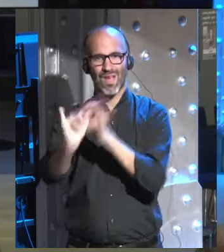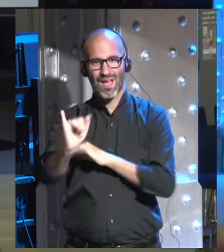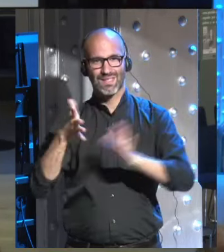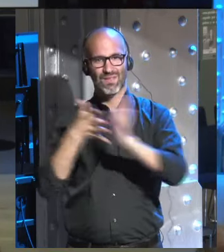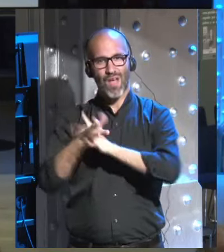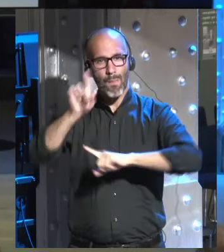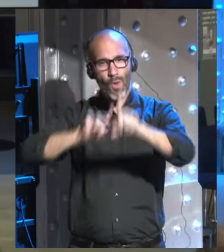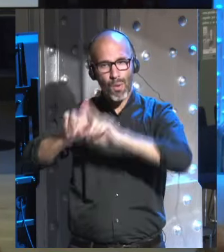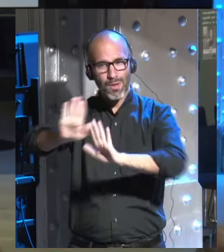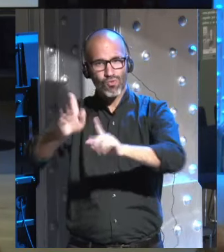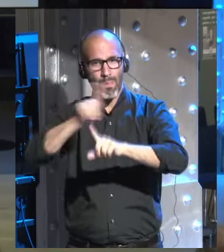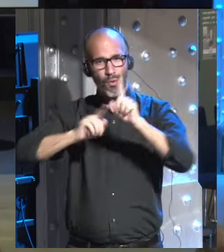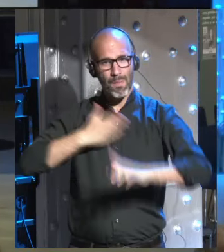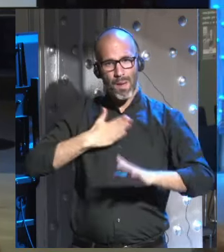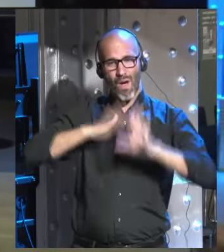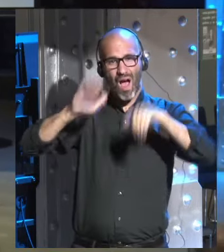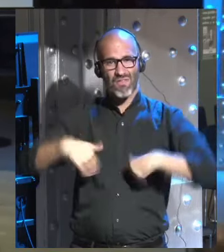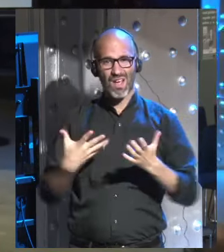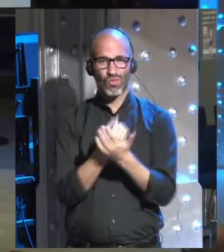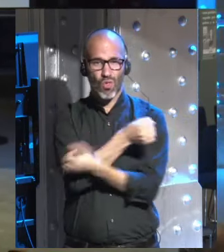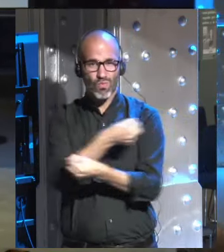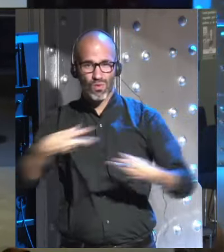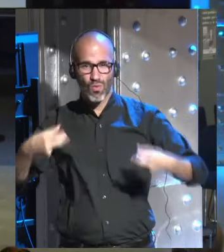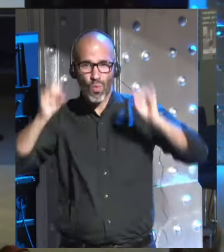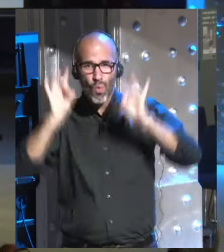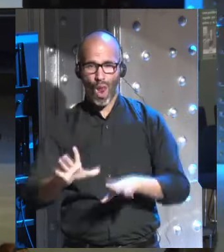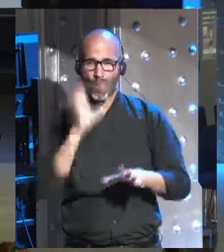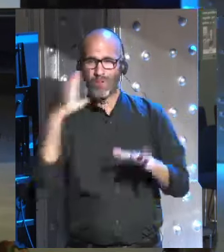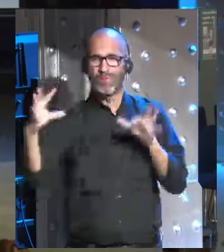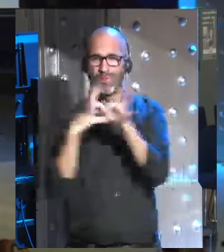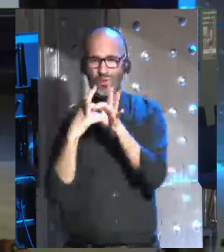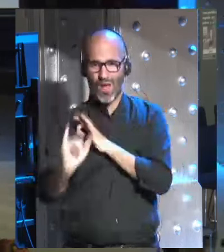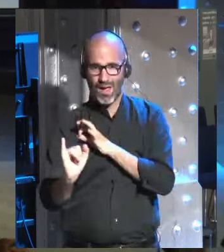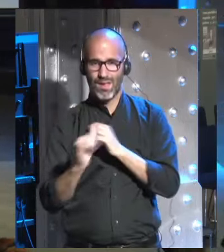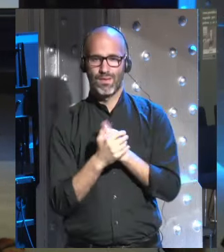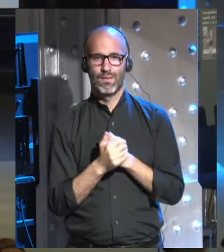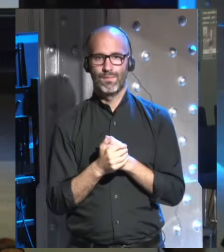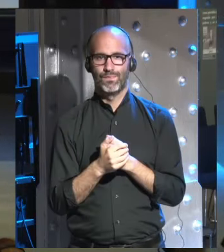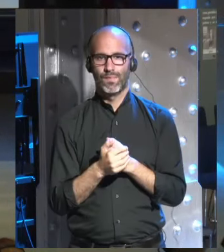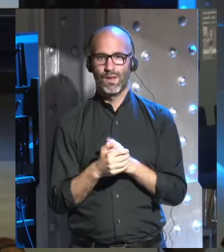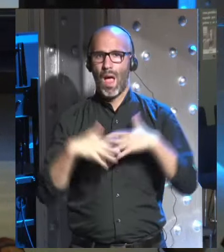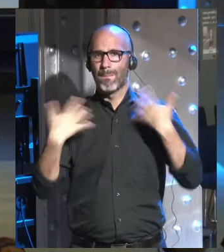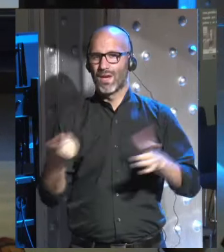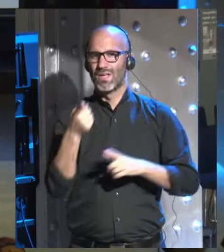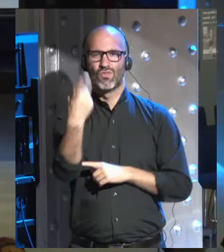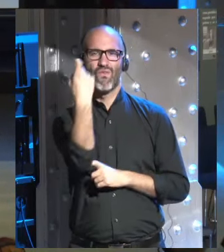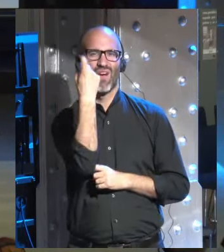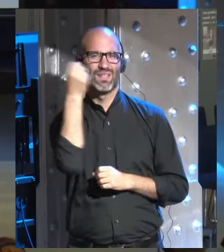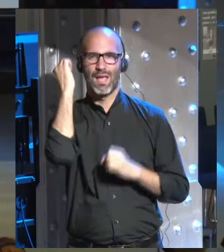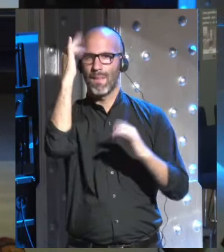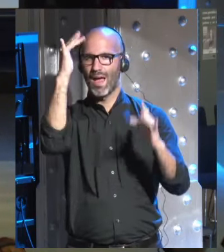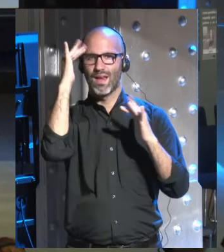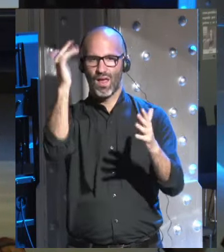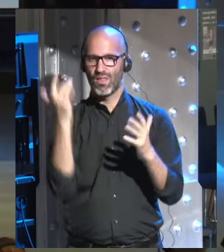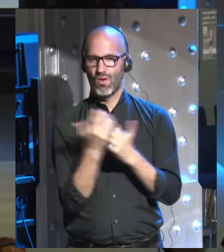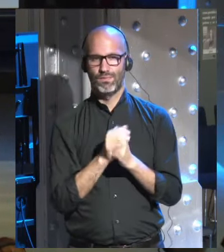nuestros problemas, con los suyos, que son los mismos, sus conflictos. Pero eso es ingenuo. Eso es una falta de imaginación.